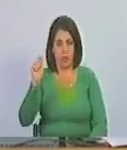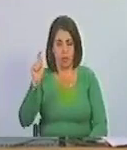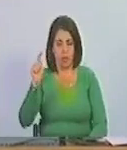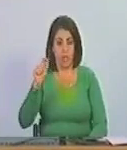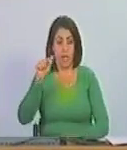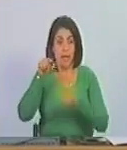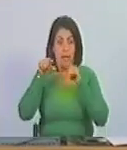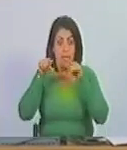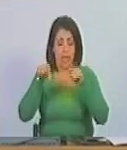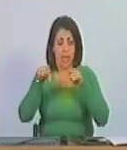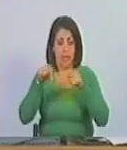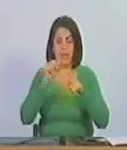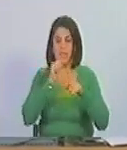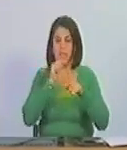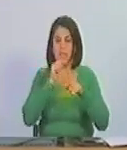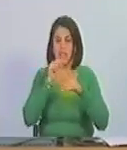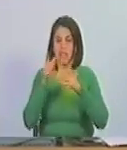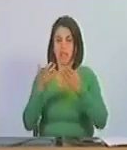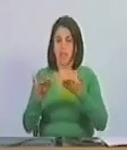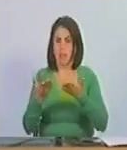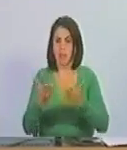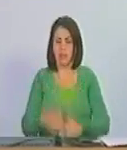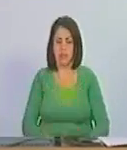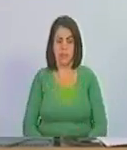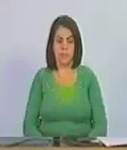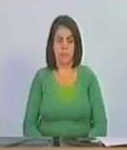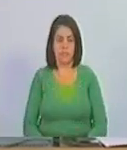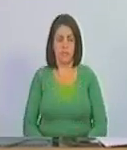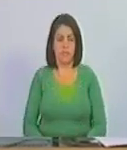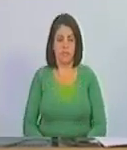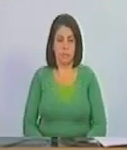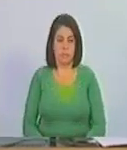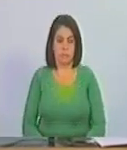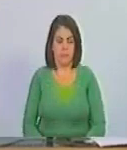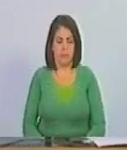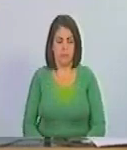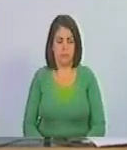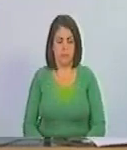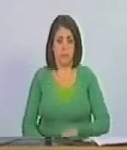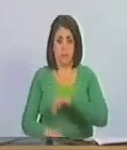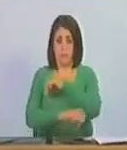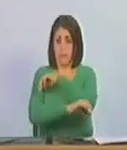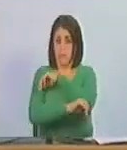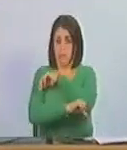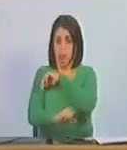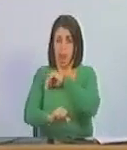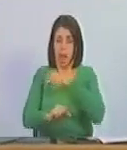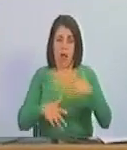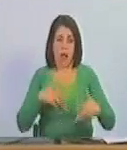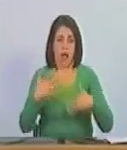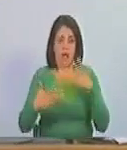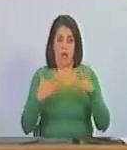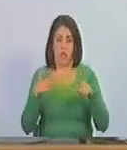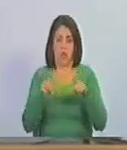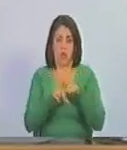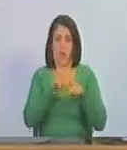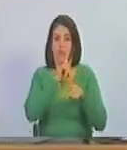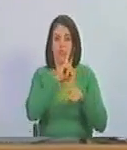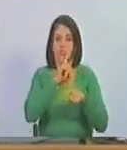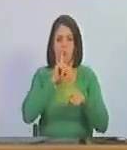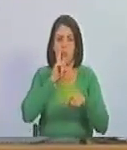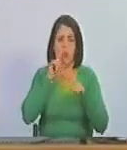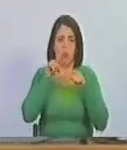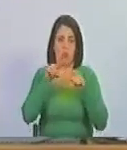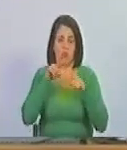nada más y nada menos que el delincuente nombrado